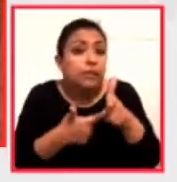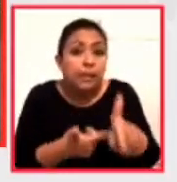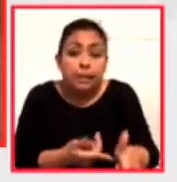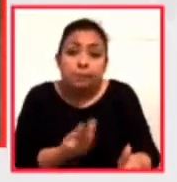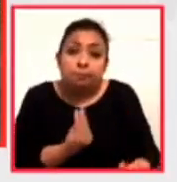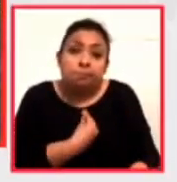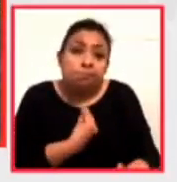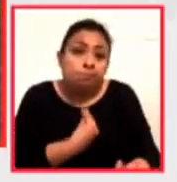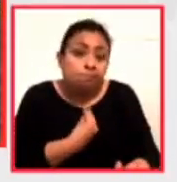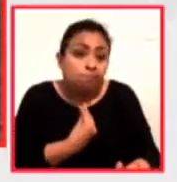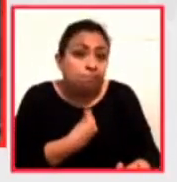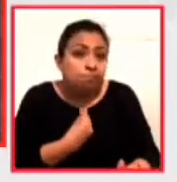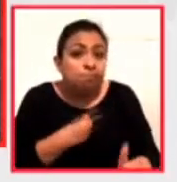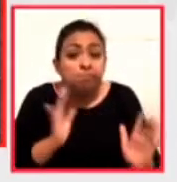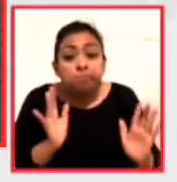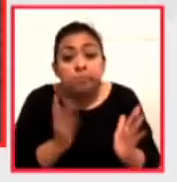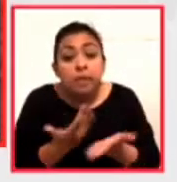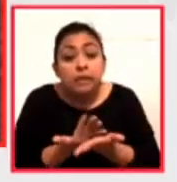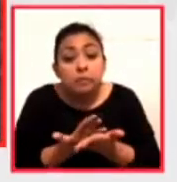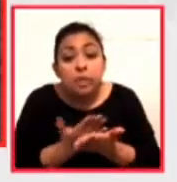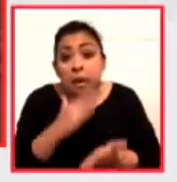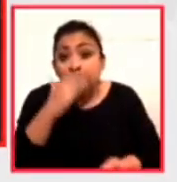mientras la epidemia pasa.